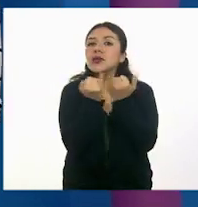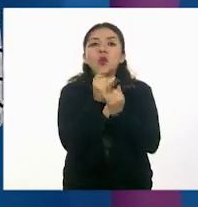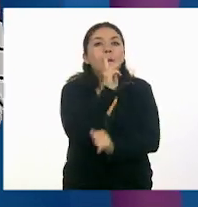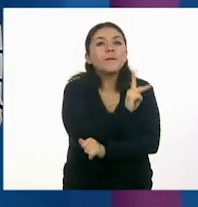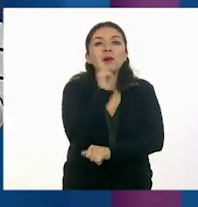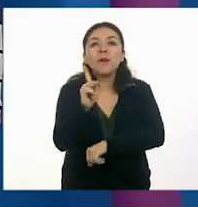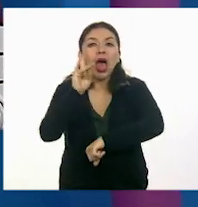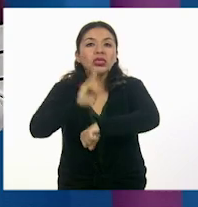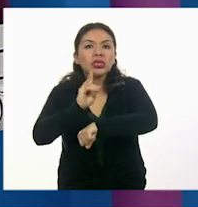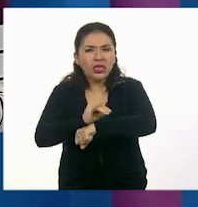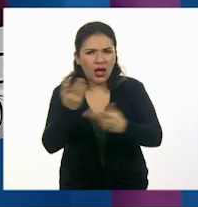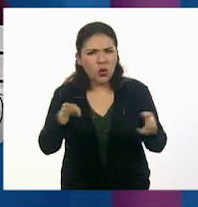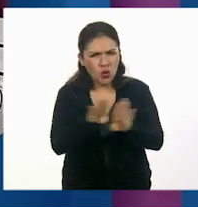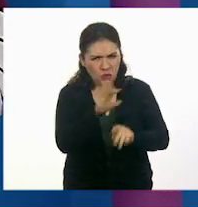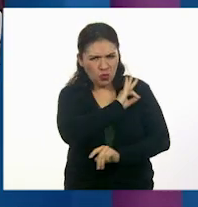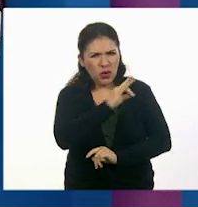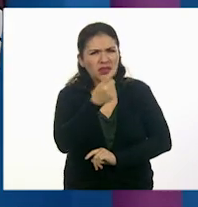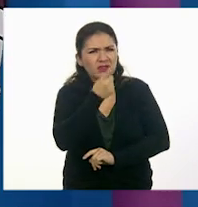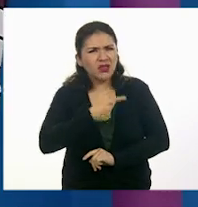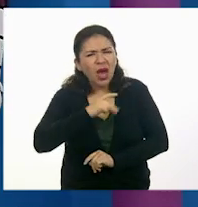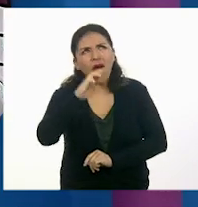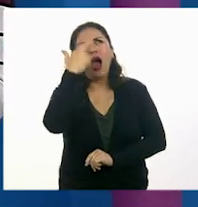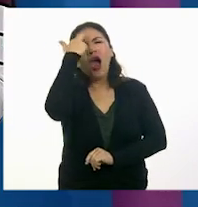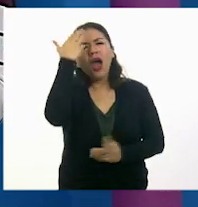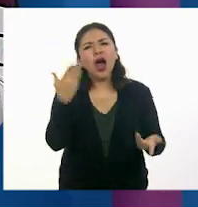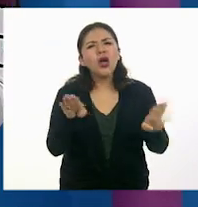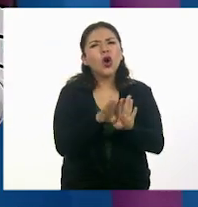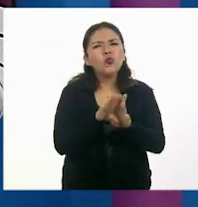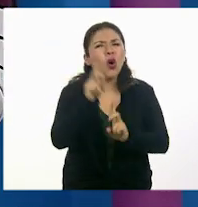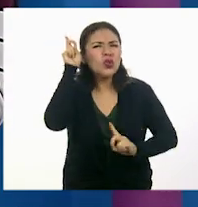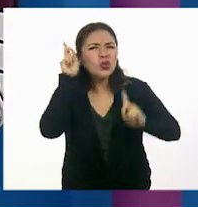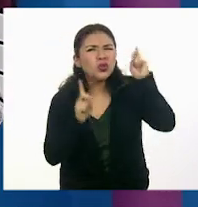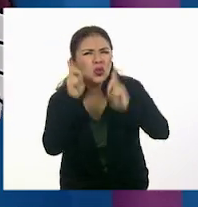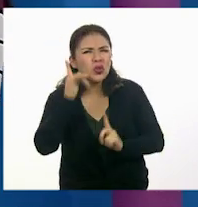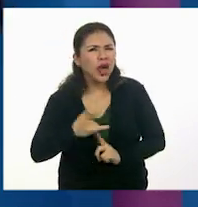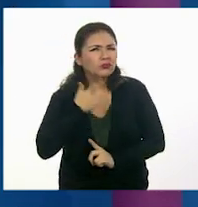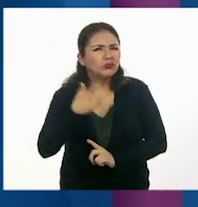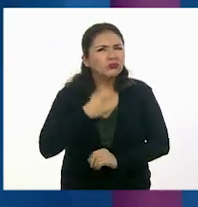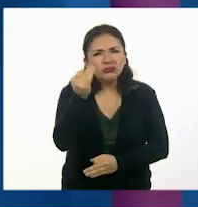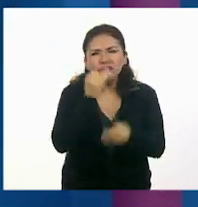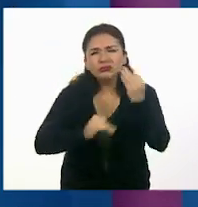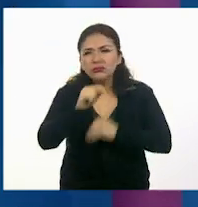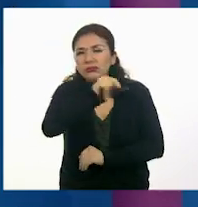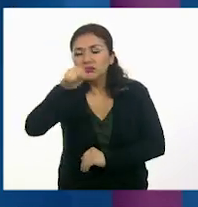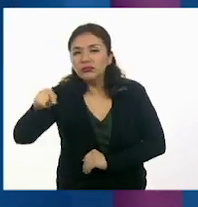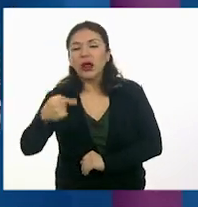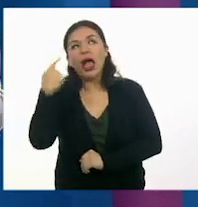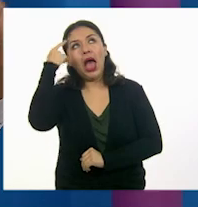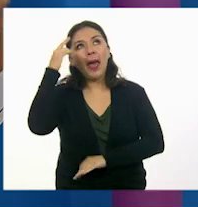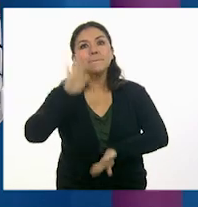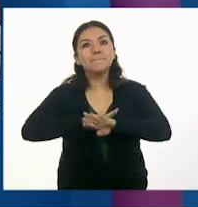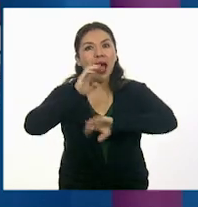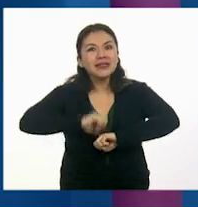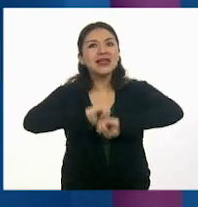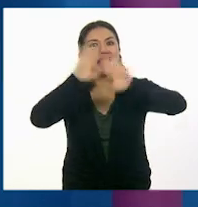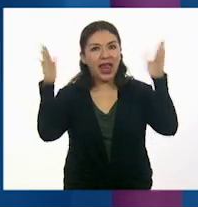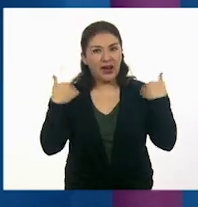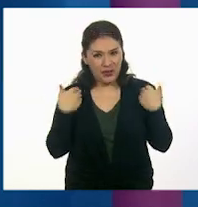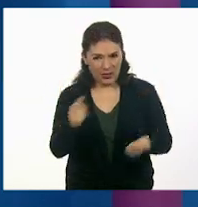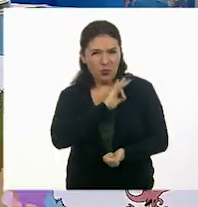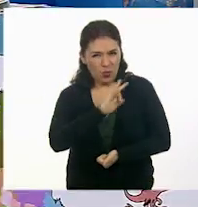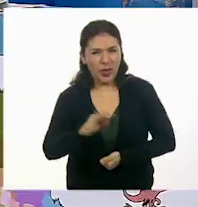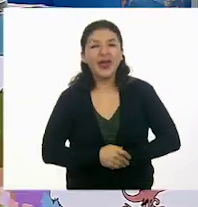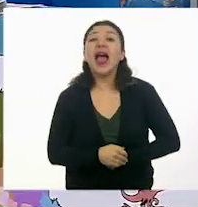¿Podemos evocar un poquito de eso para que no nos quede la duda a todos y a todas y que nos quede más claro este concepto?